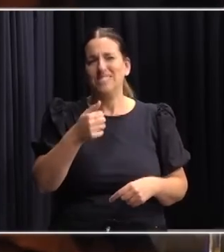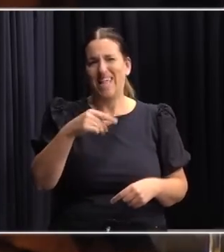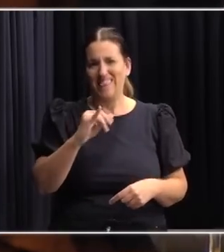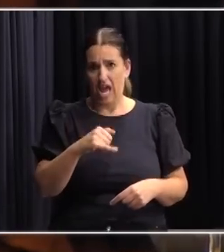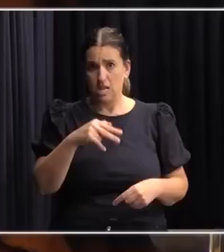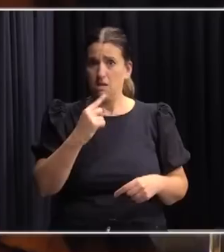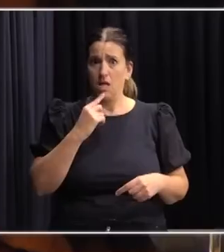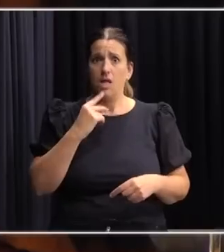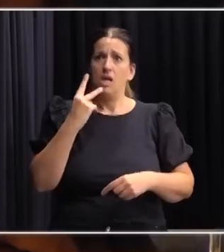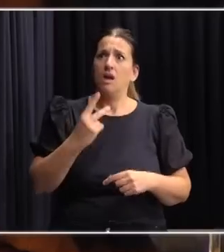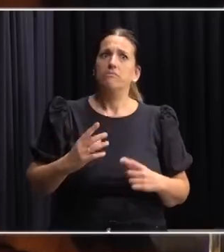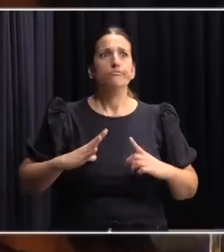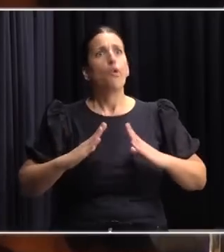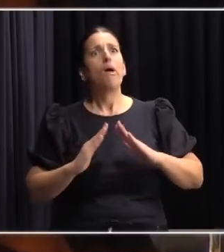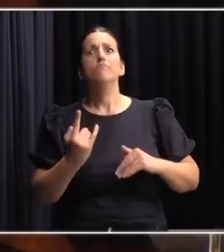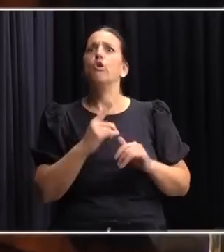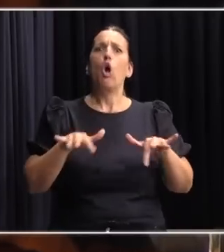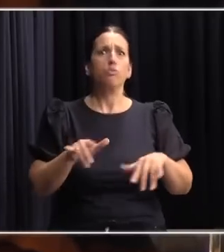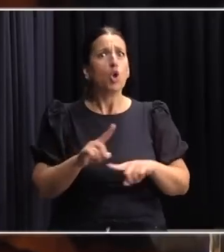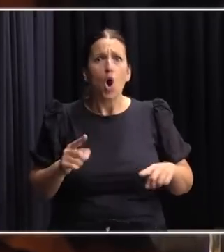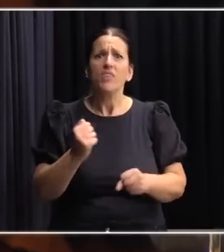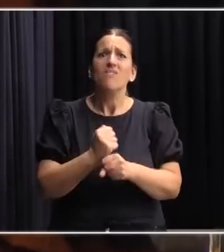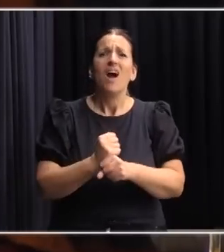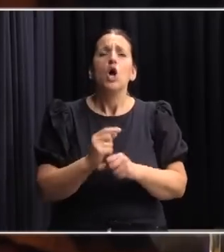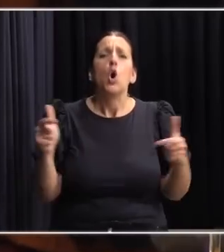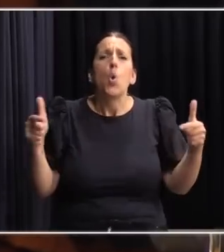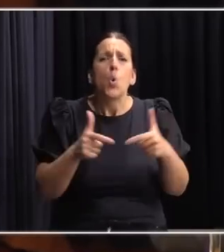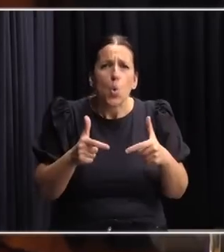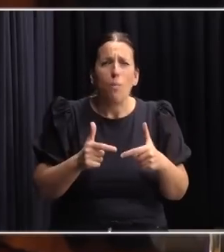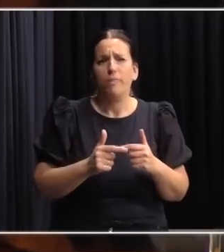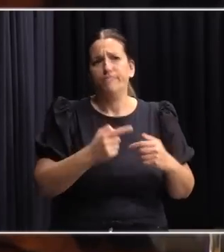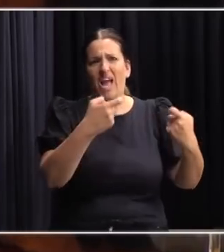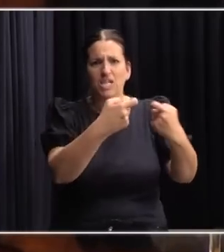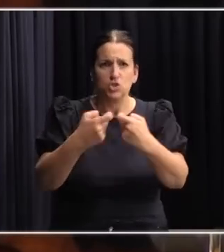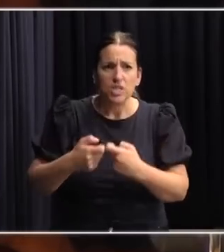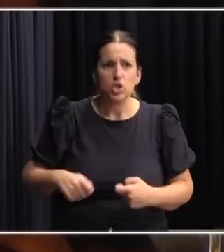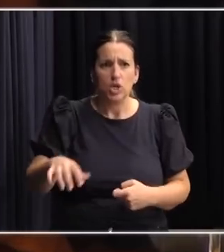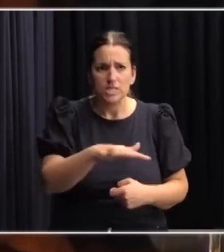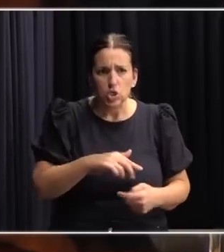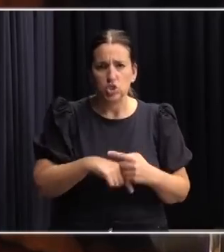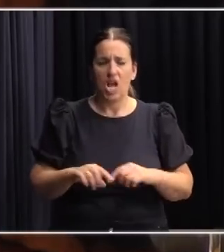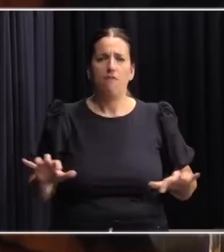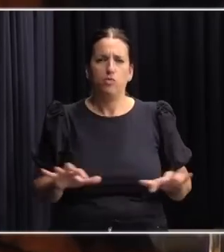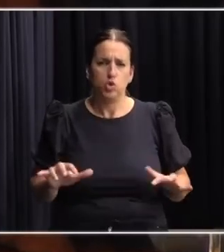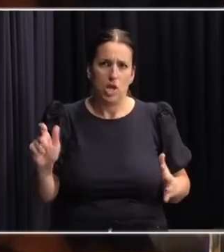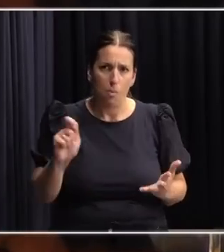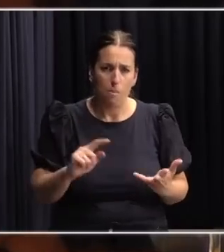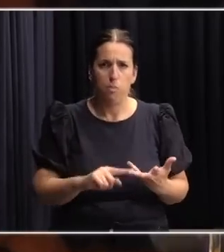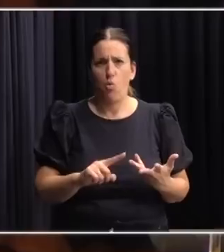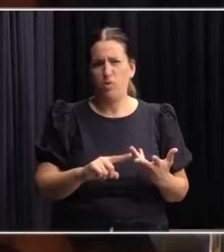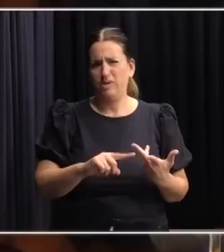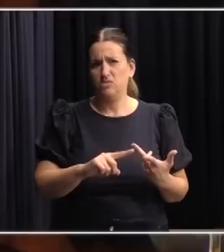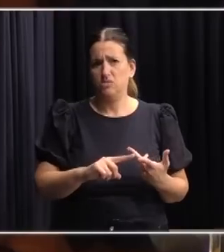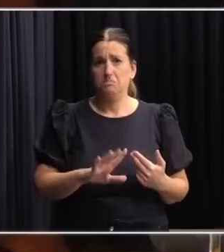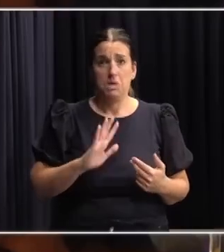No, fueron dos años que trabajaron, expertos de todos los partidos políticos, de organizaciones sociales, funcionarios públicos que obviamente